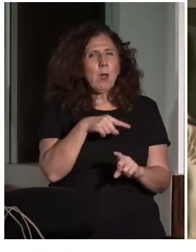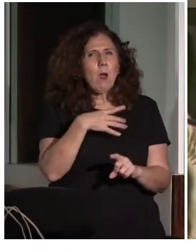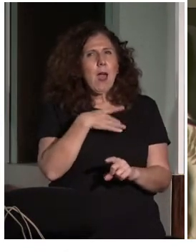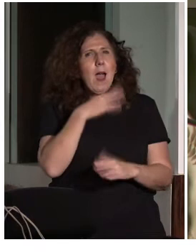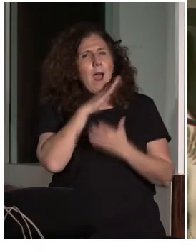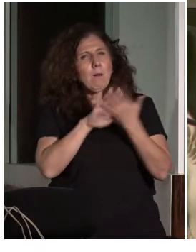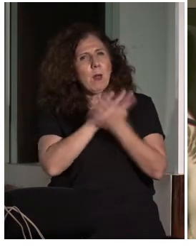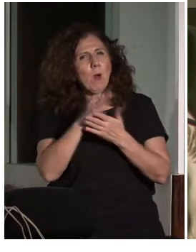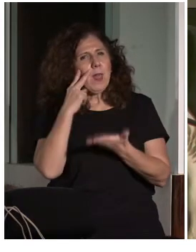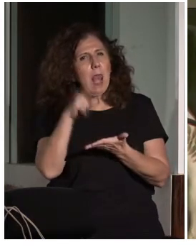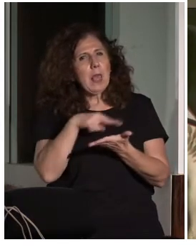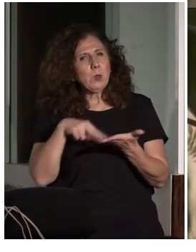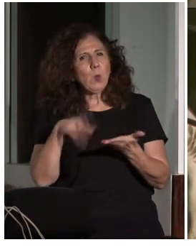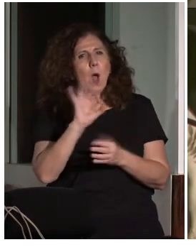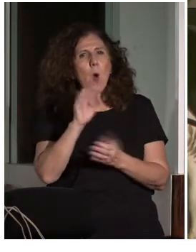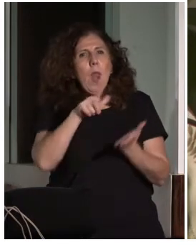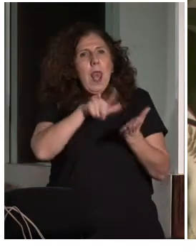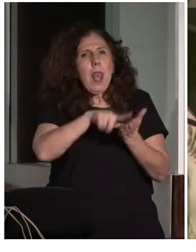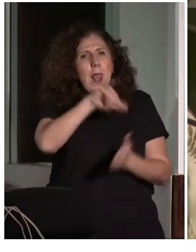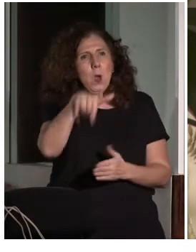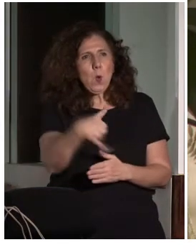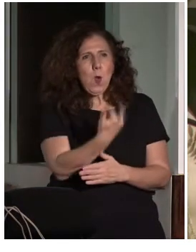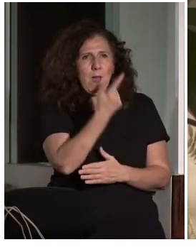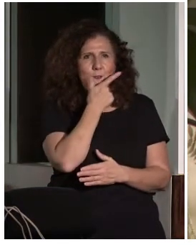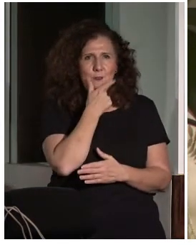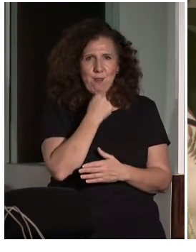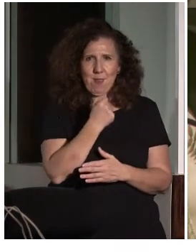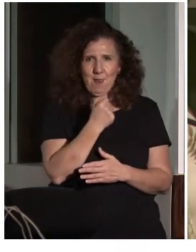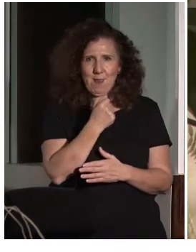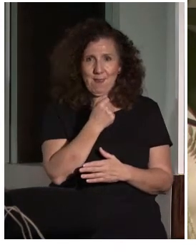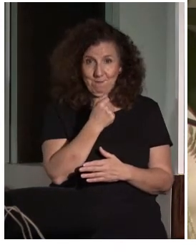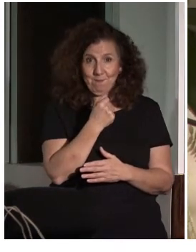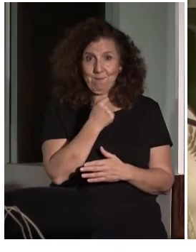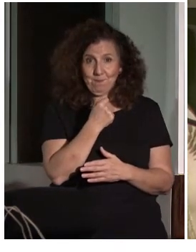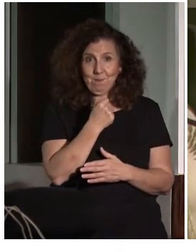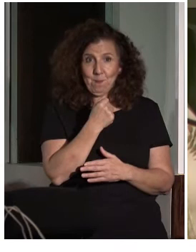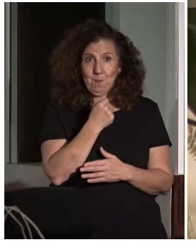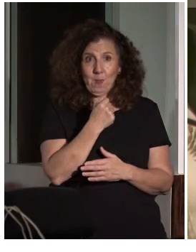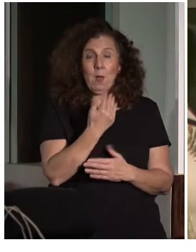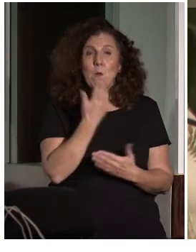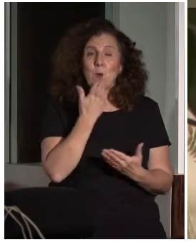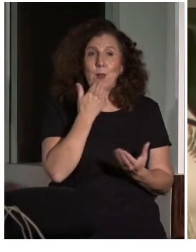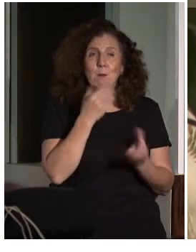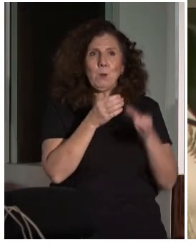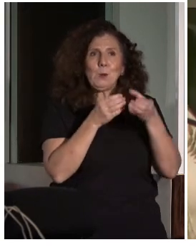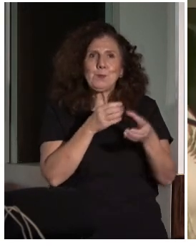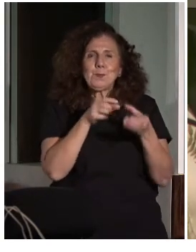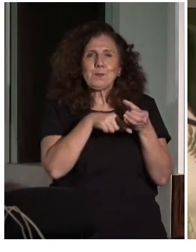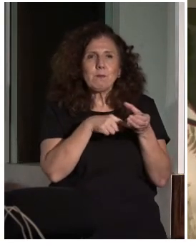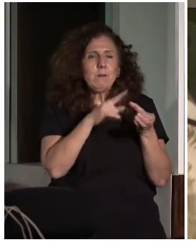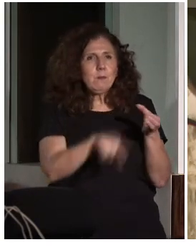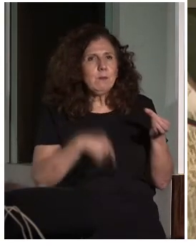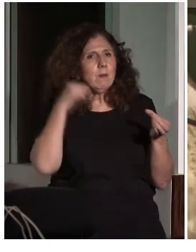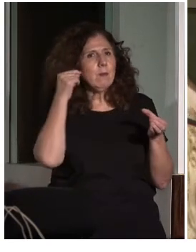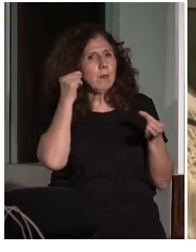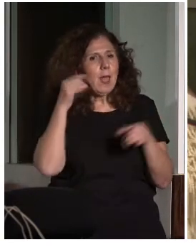fácil. Lenguaje fácil. Dotar, por ejemplo, las audioguías de un lenguaje fácil.